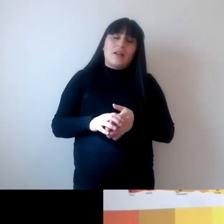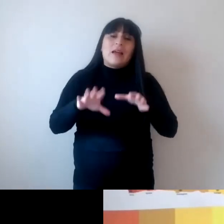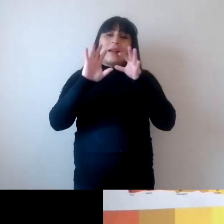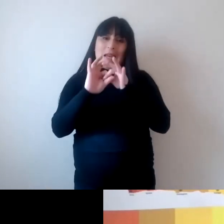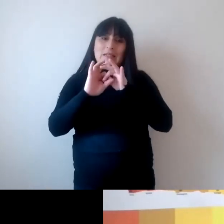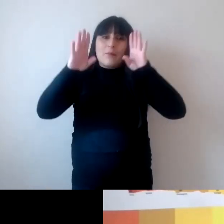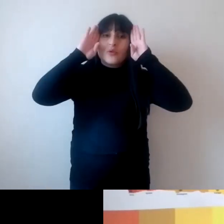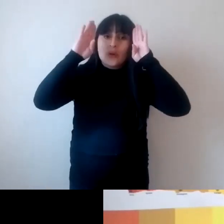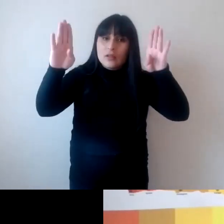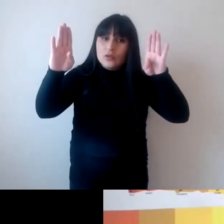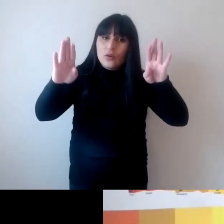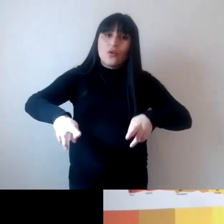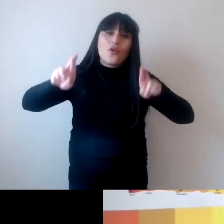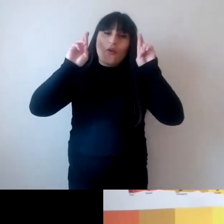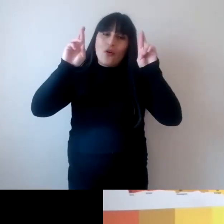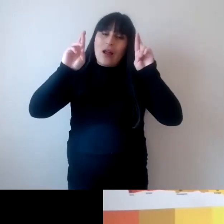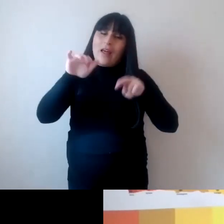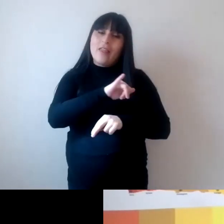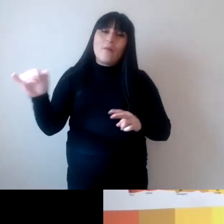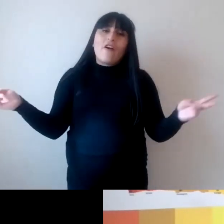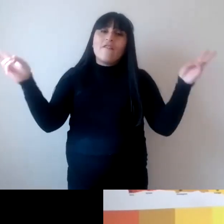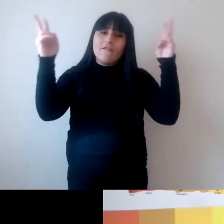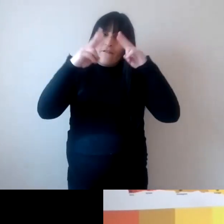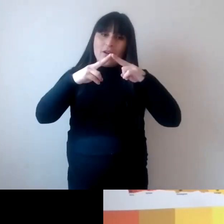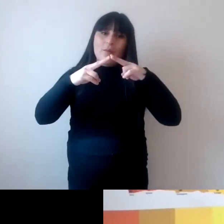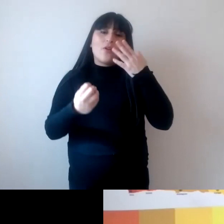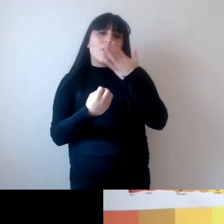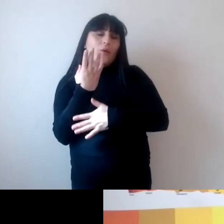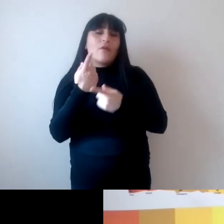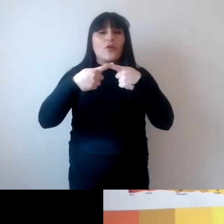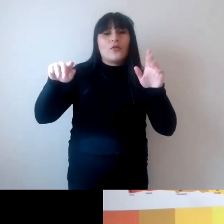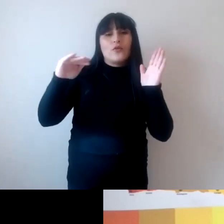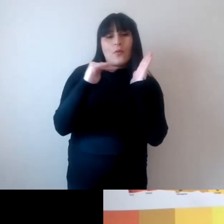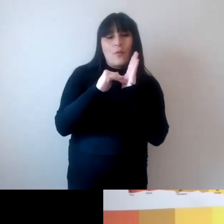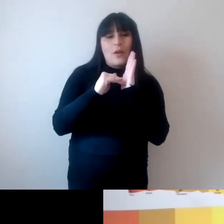atención y espero que nos volvamos a ver en otras en otras ocasiones